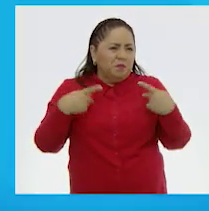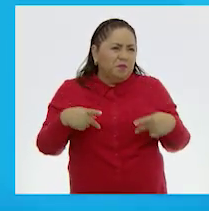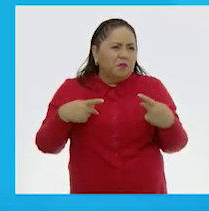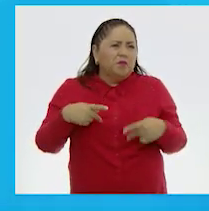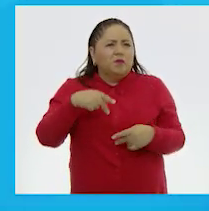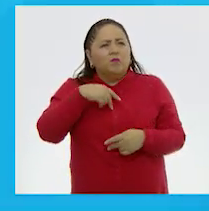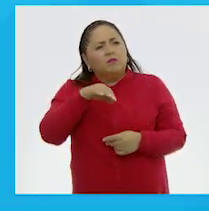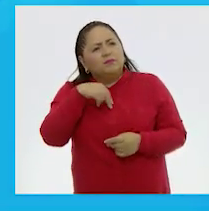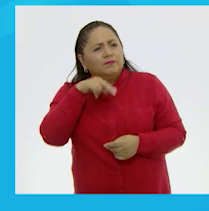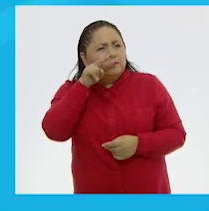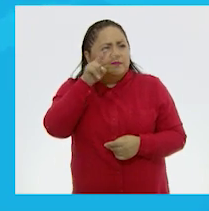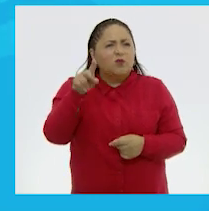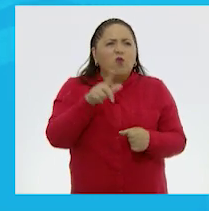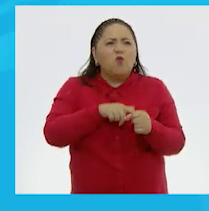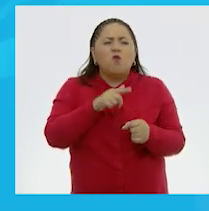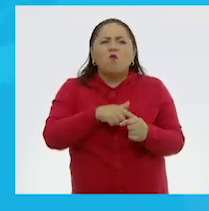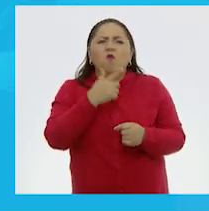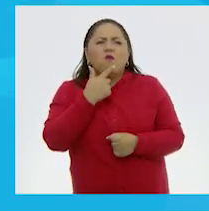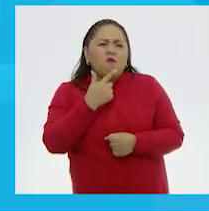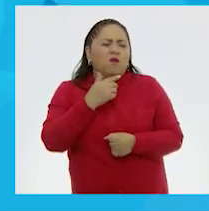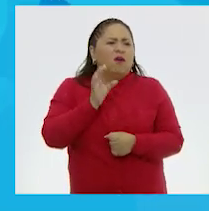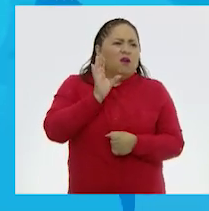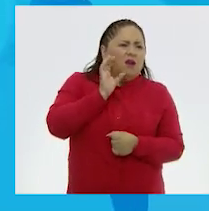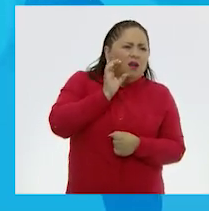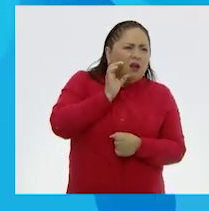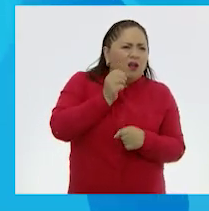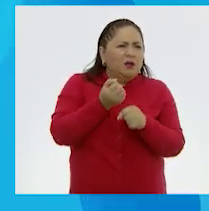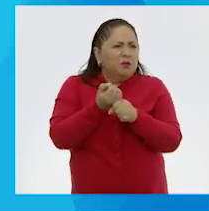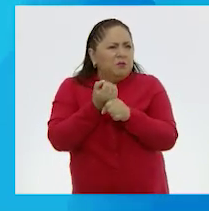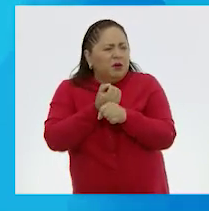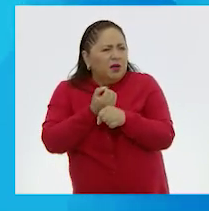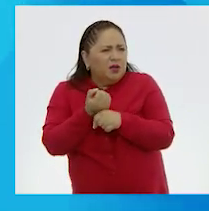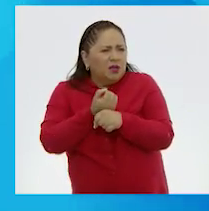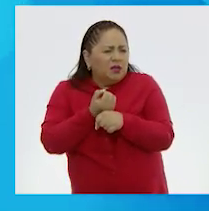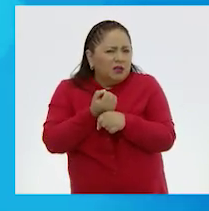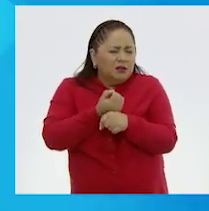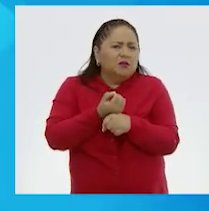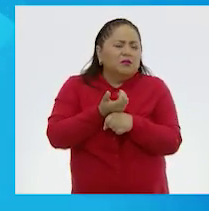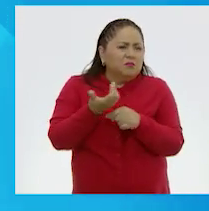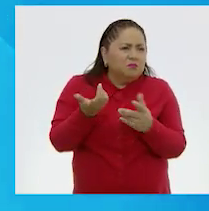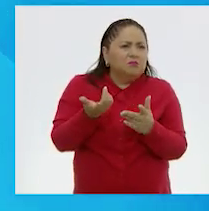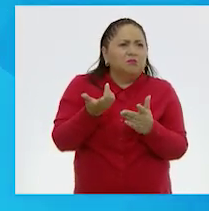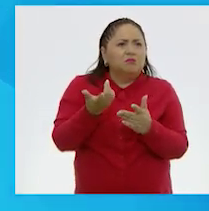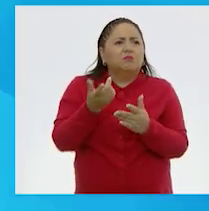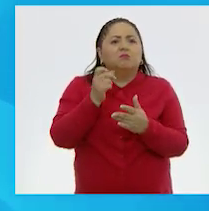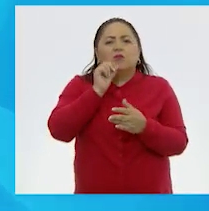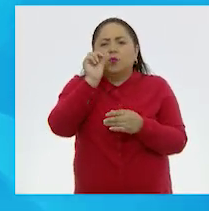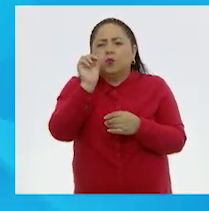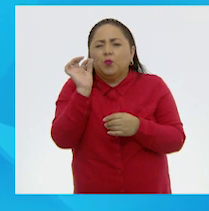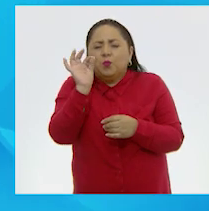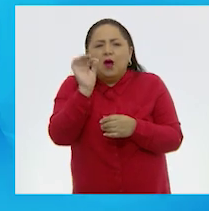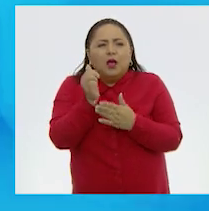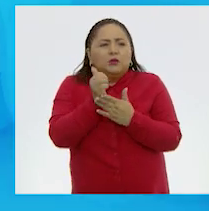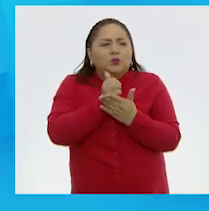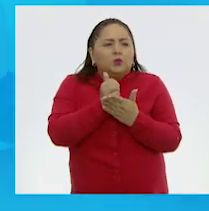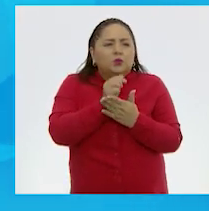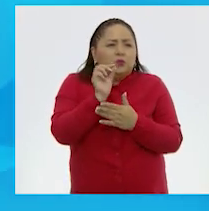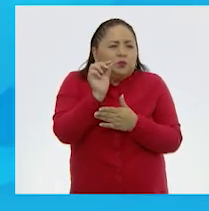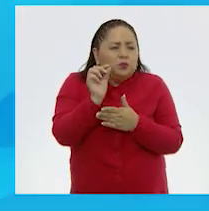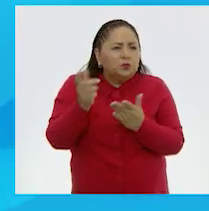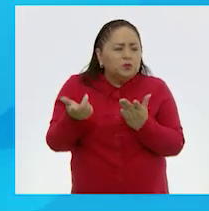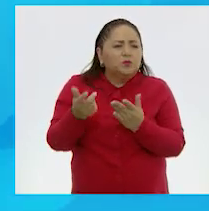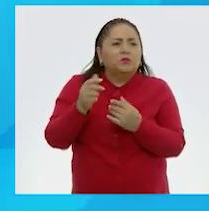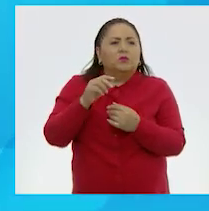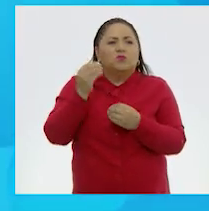Puedo observar colores rojos, naranjas, amarillos. Así es, así es. Un toquecito de azul, por supuesto.